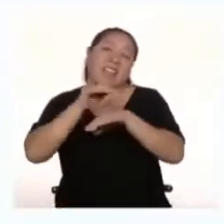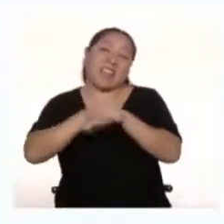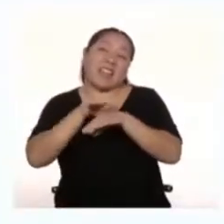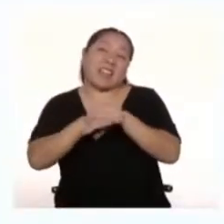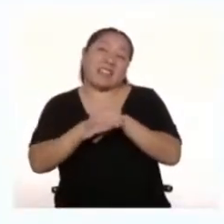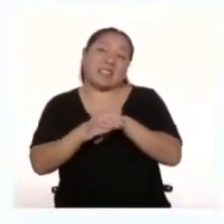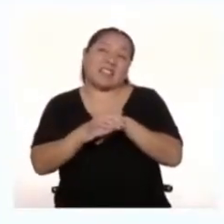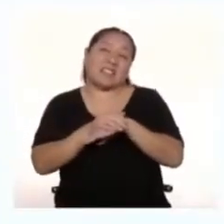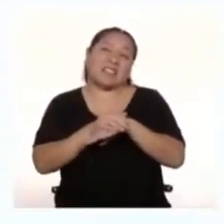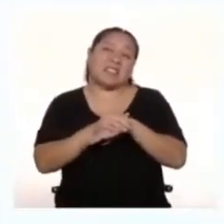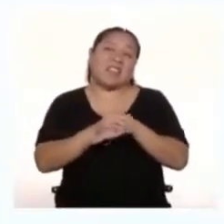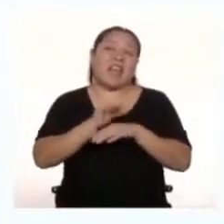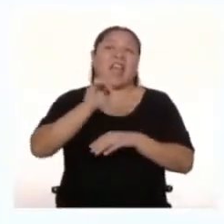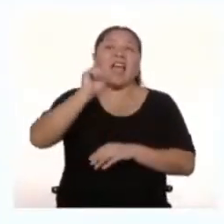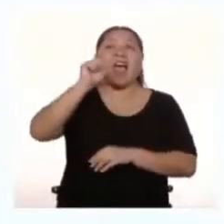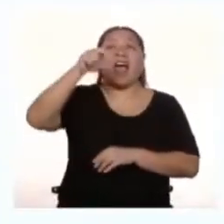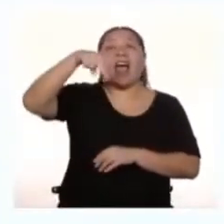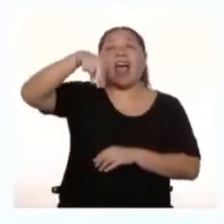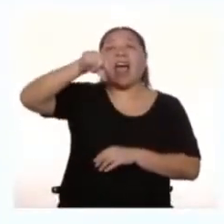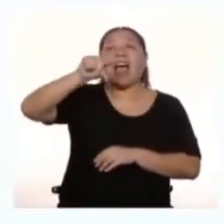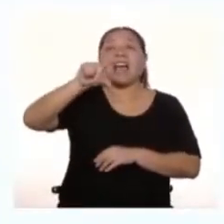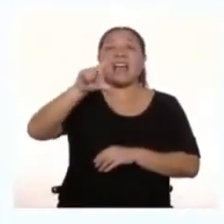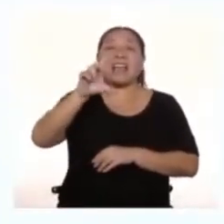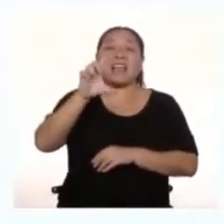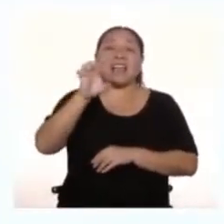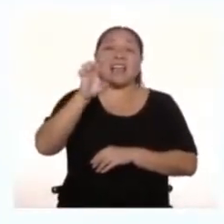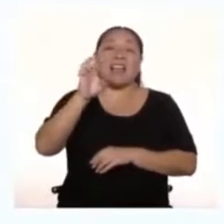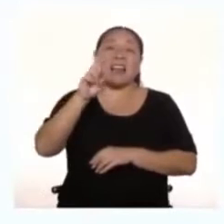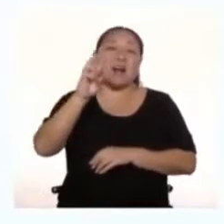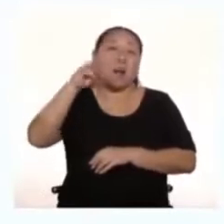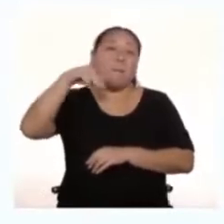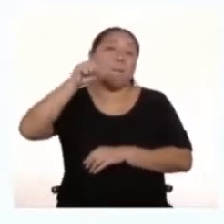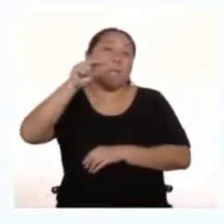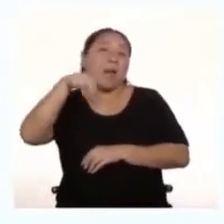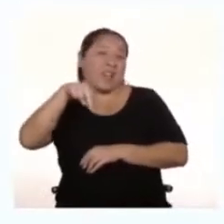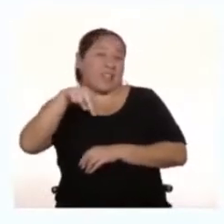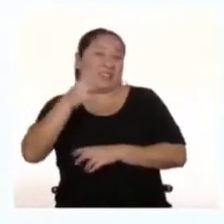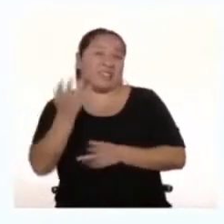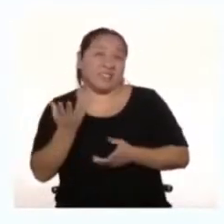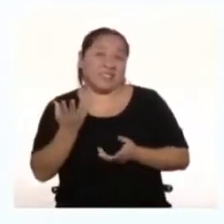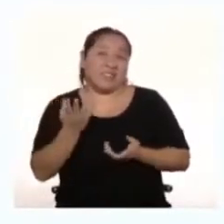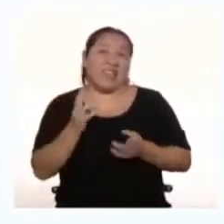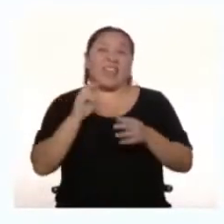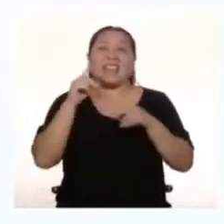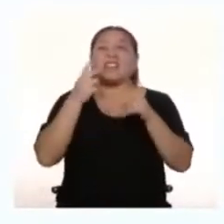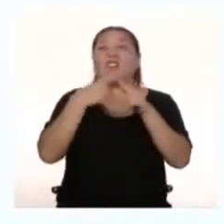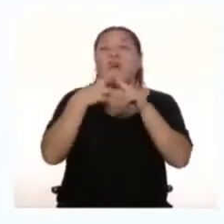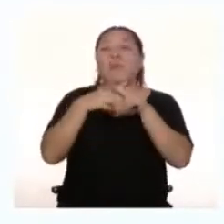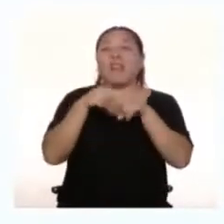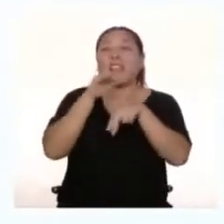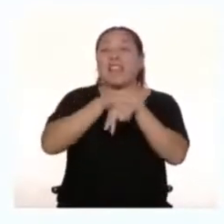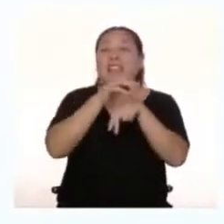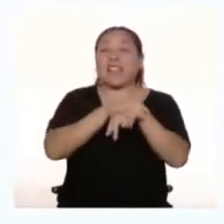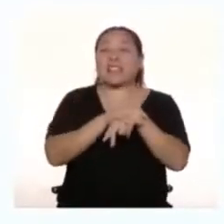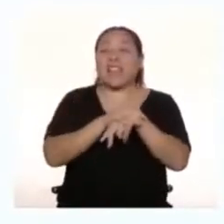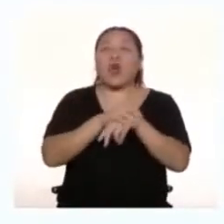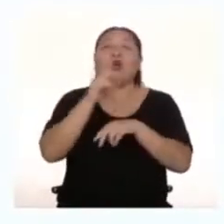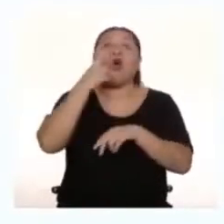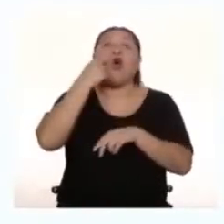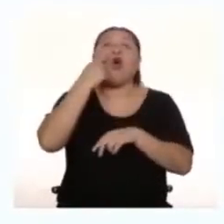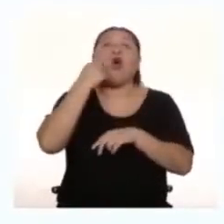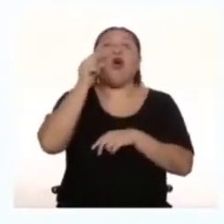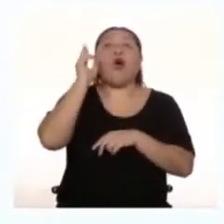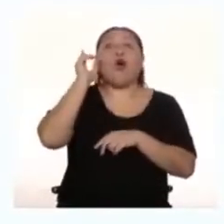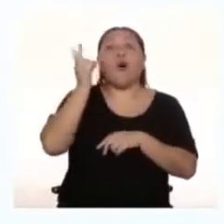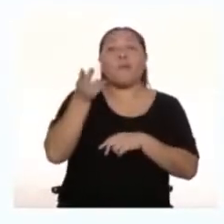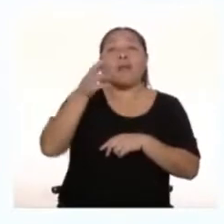Angler Man Ah, tiene mejor fonética, ¿no es verdad? Entonces, superpoder